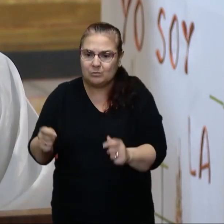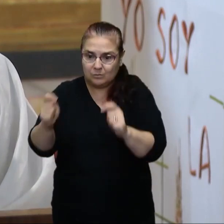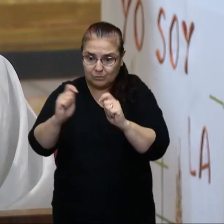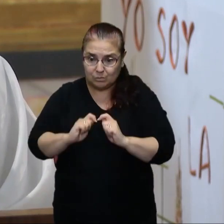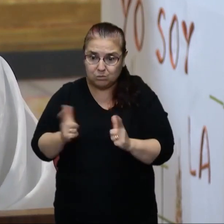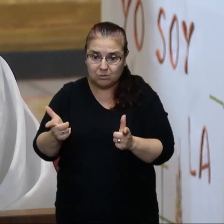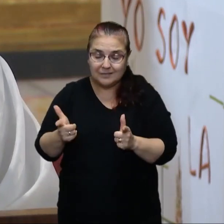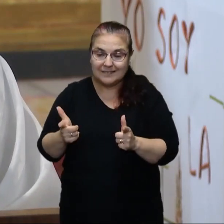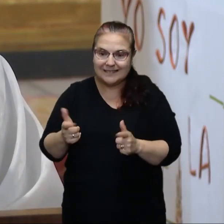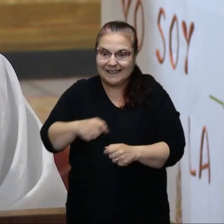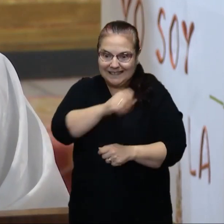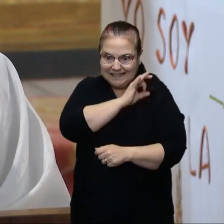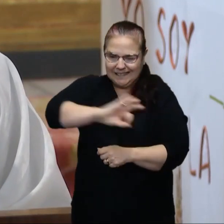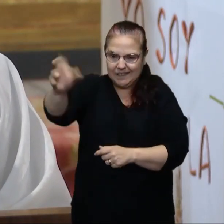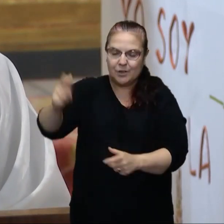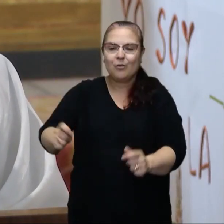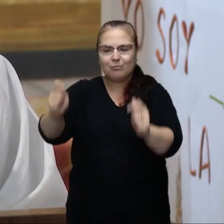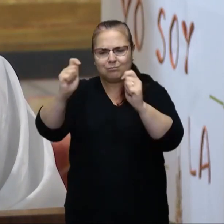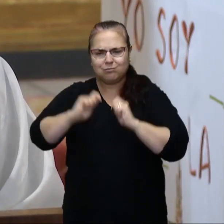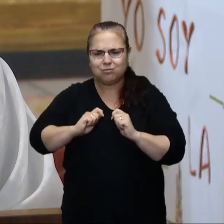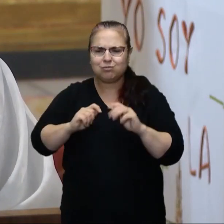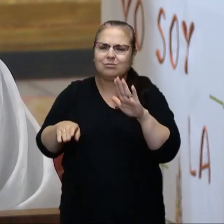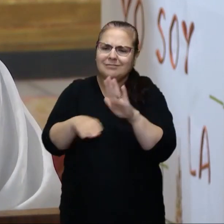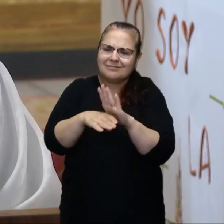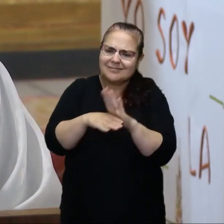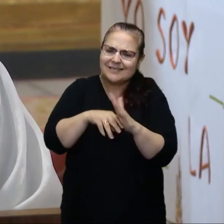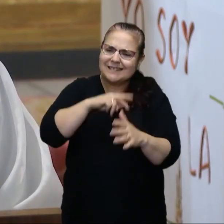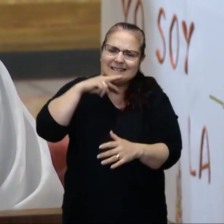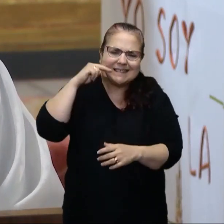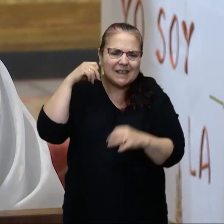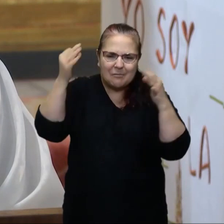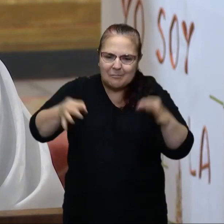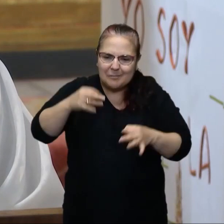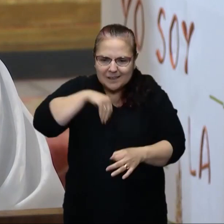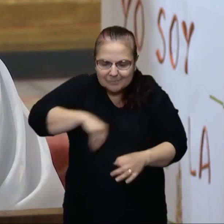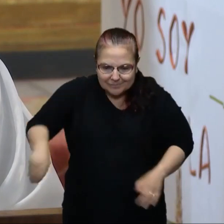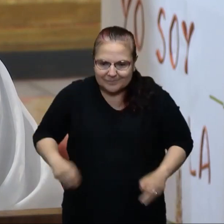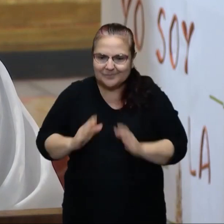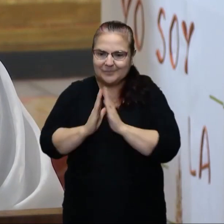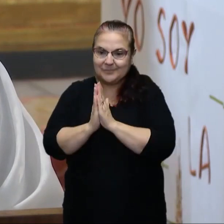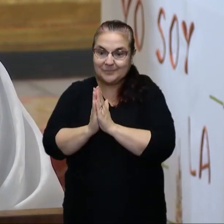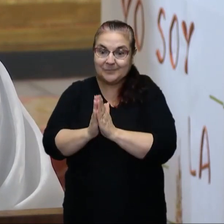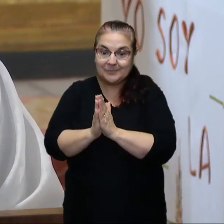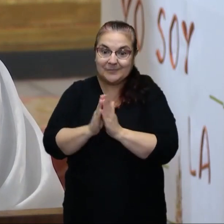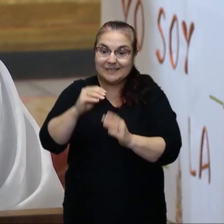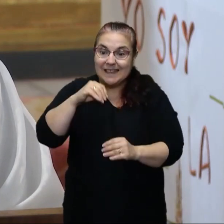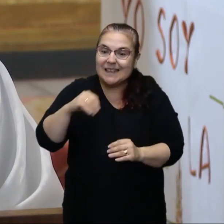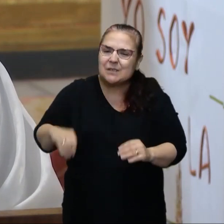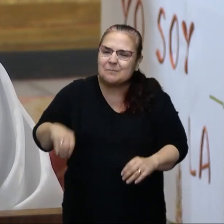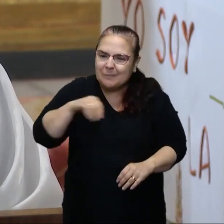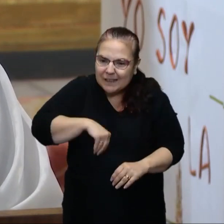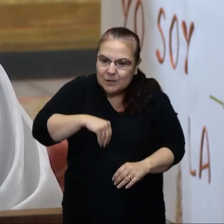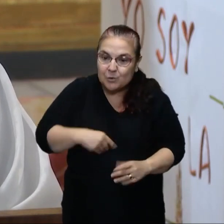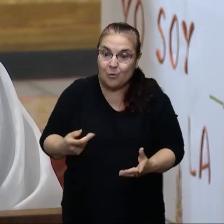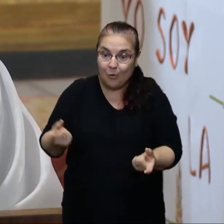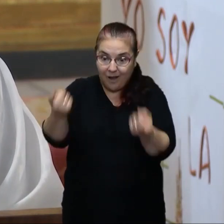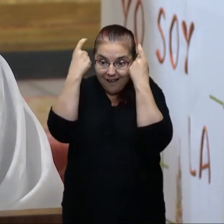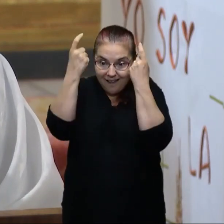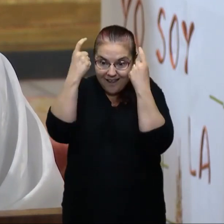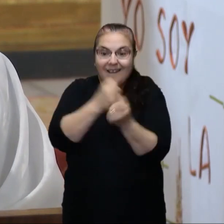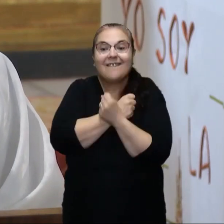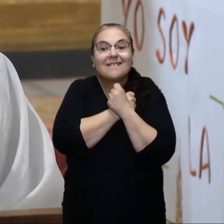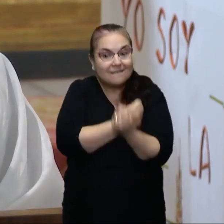que el Señor nos regale y custodie siempre el Espíritu Santo en nosotros. El Espíritu que nos enseña a amar.